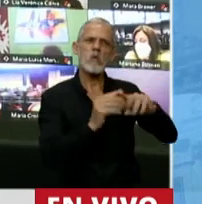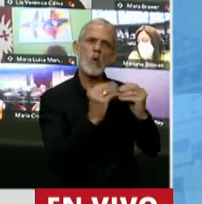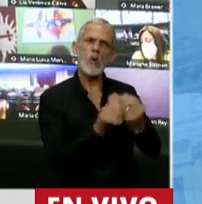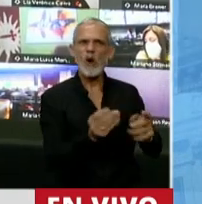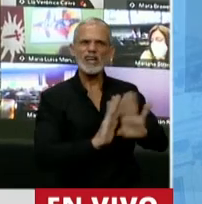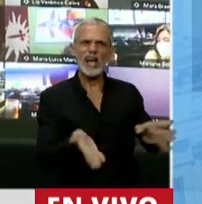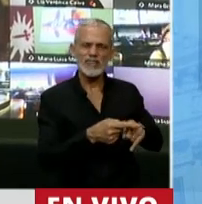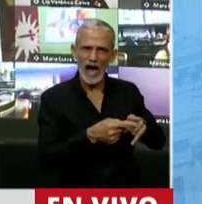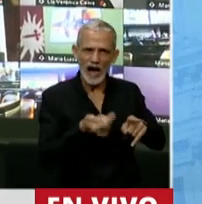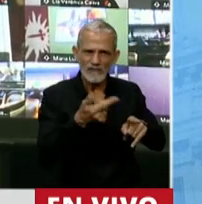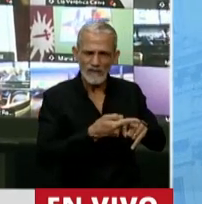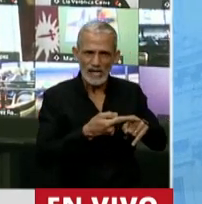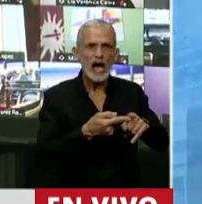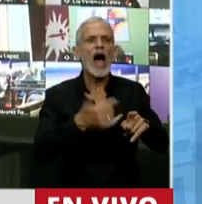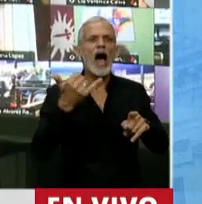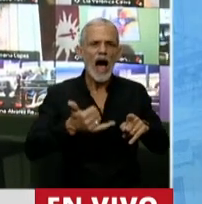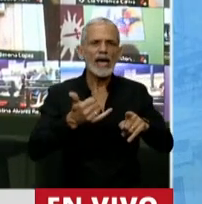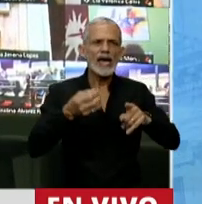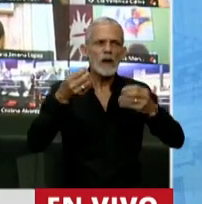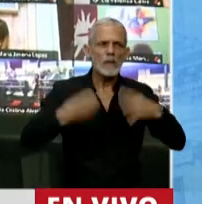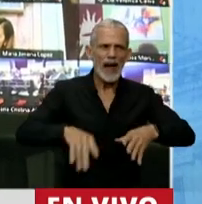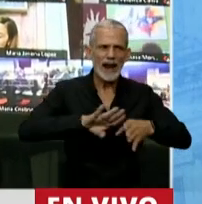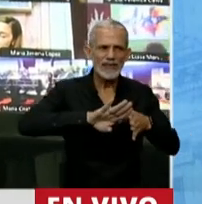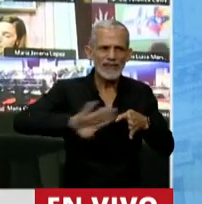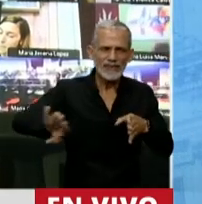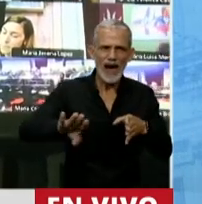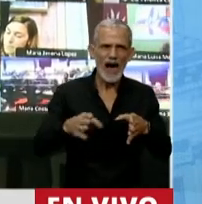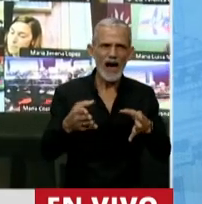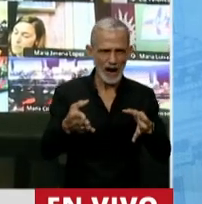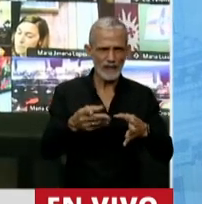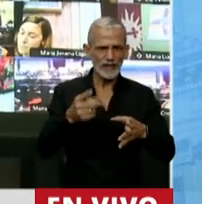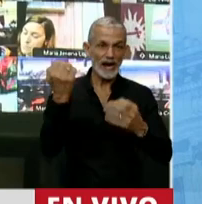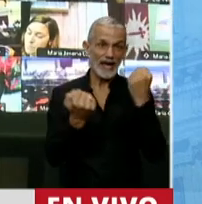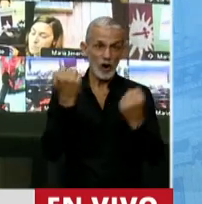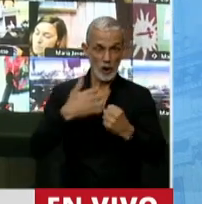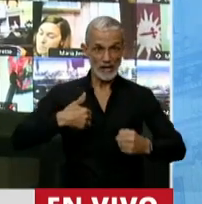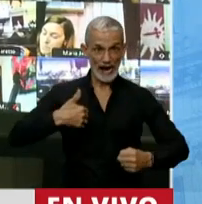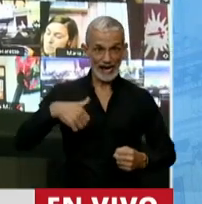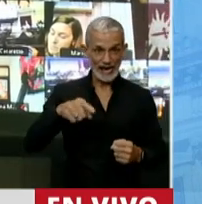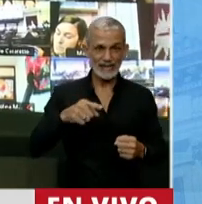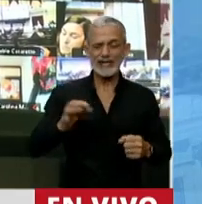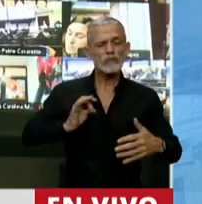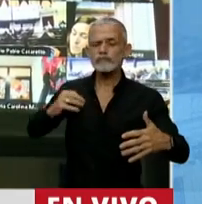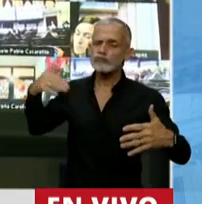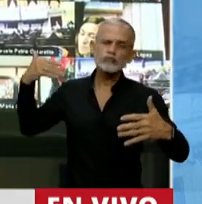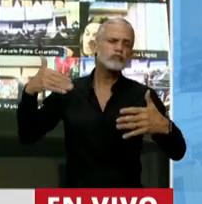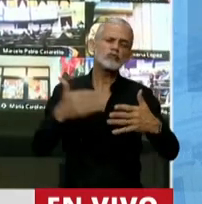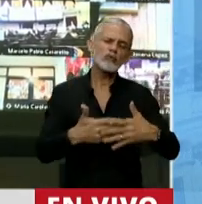situación que arrastra pérdida de rentabilidad en la economía argentina de décadas,